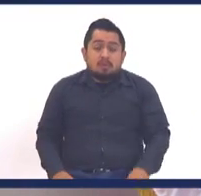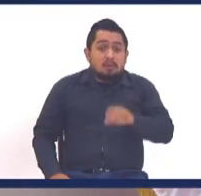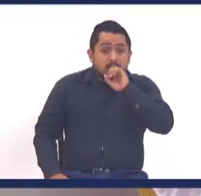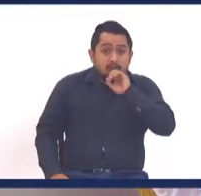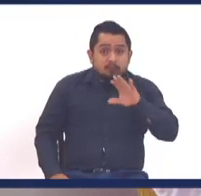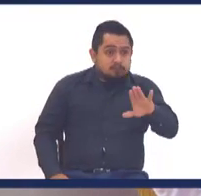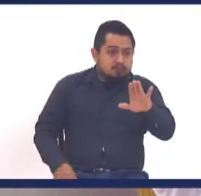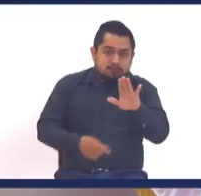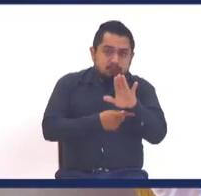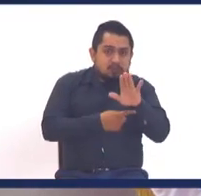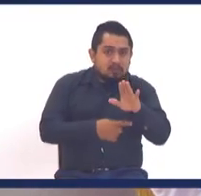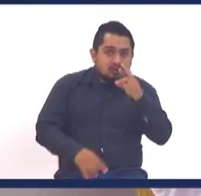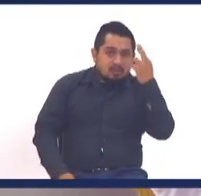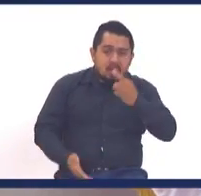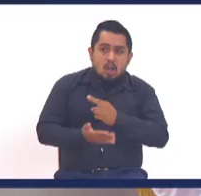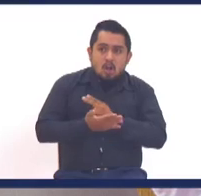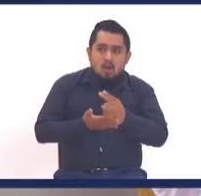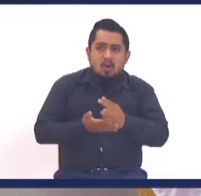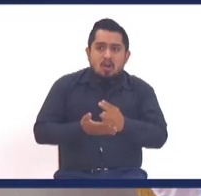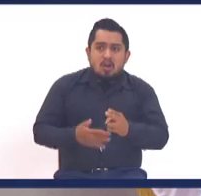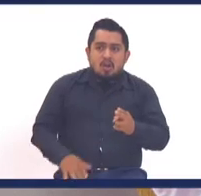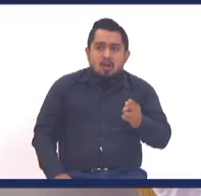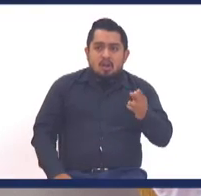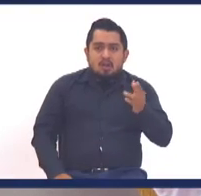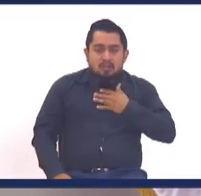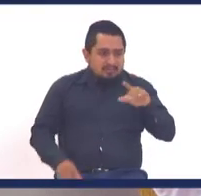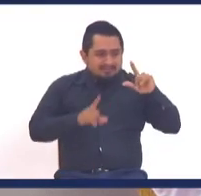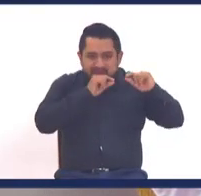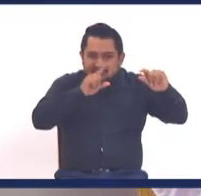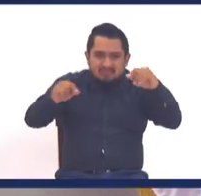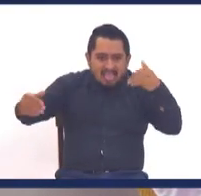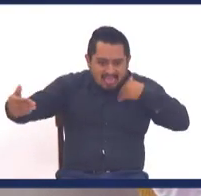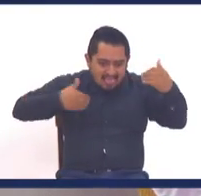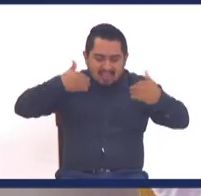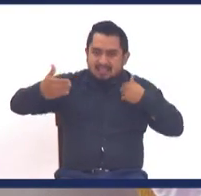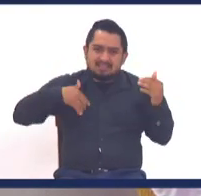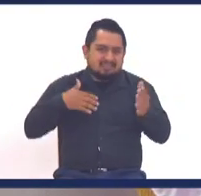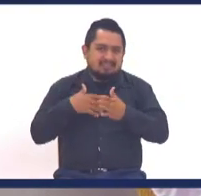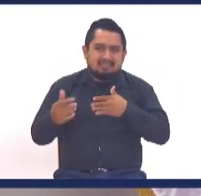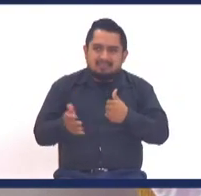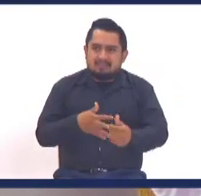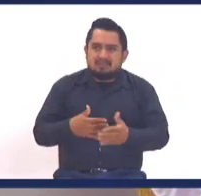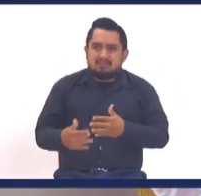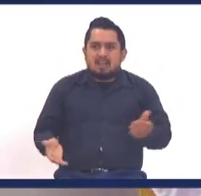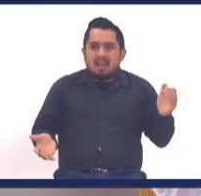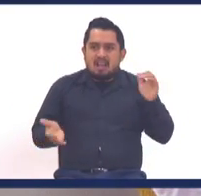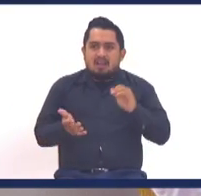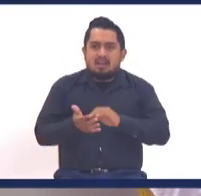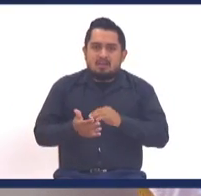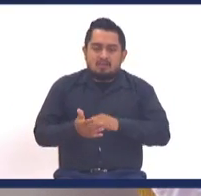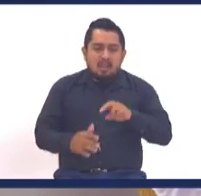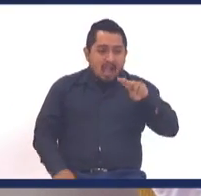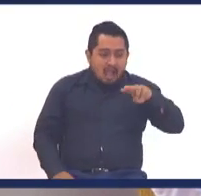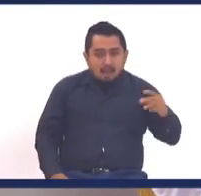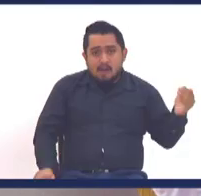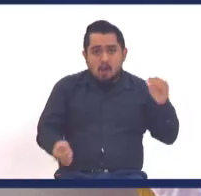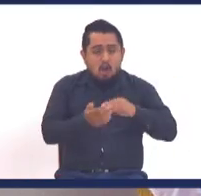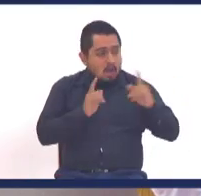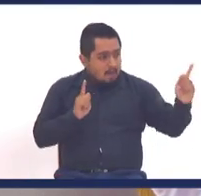palabras muy salvadoreñas, de todas las chanchadas, que en la vida nos han hecho, cuántas veces nos ha tocado, reencontrarnos con amigos,